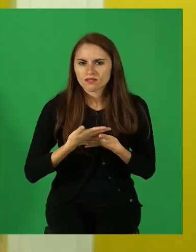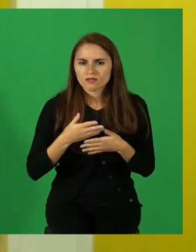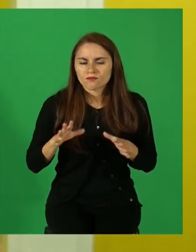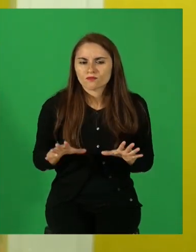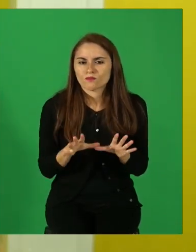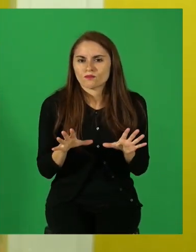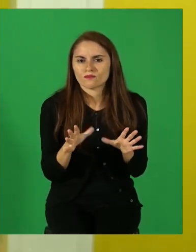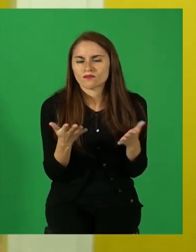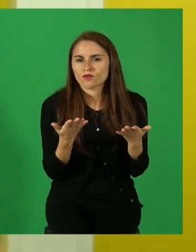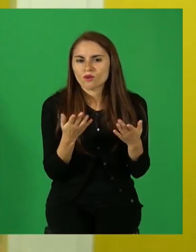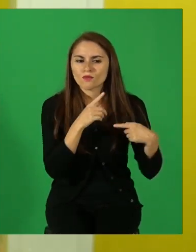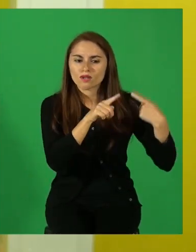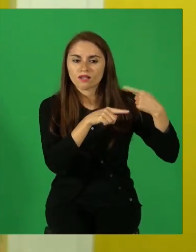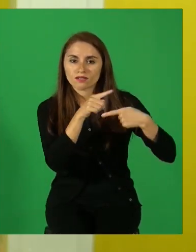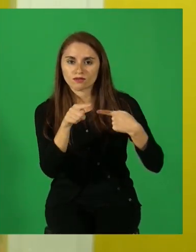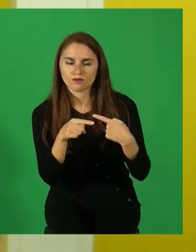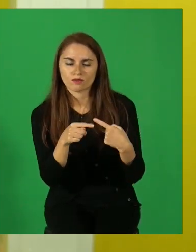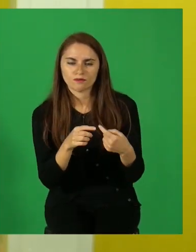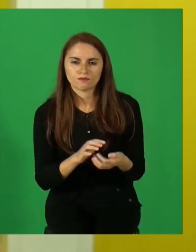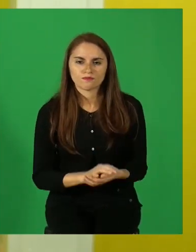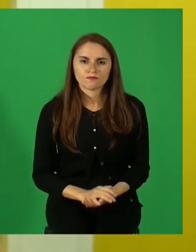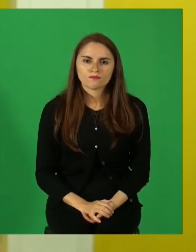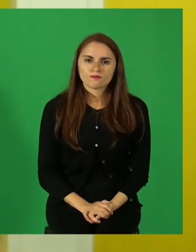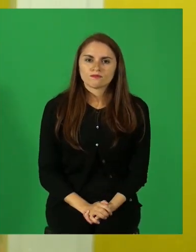van relatando el narrador.